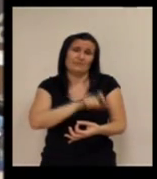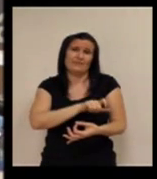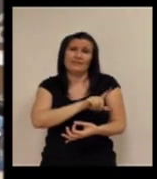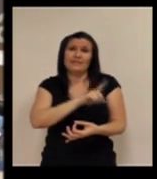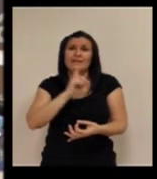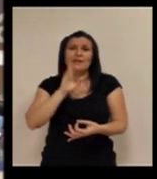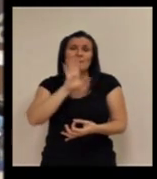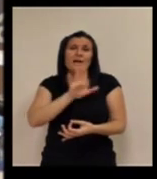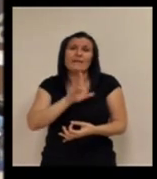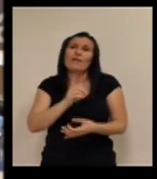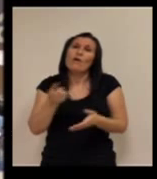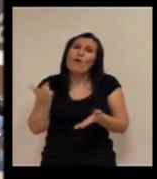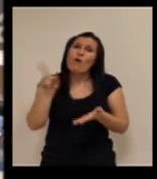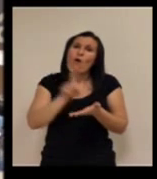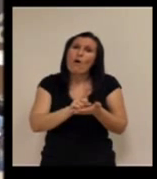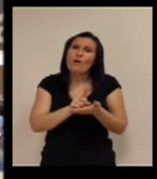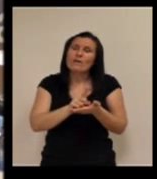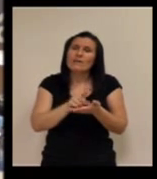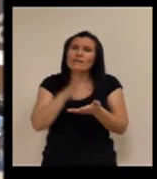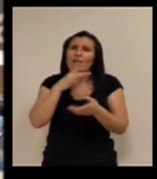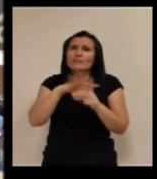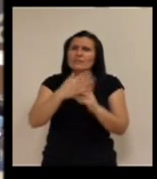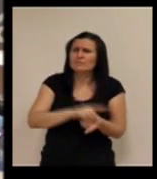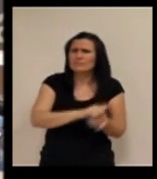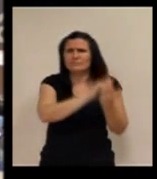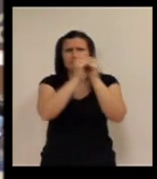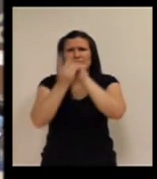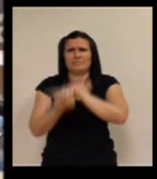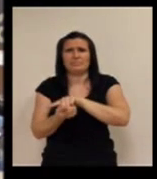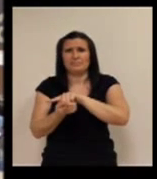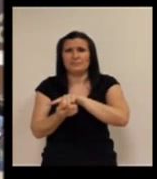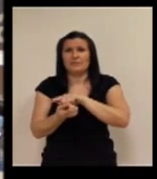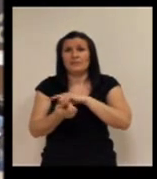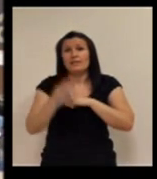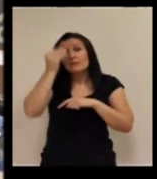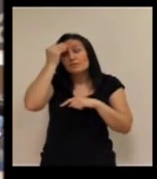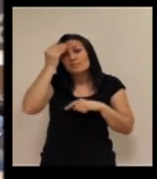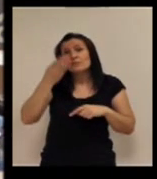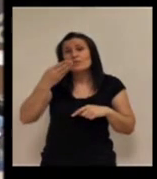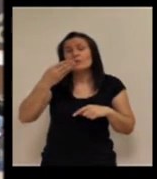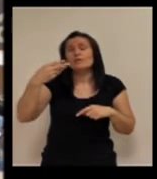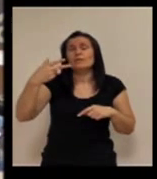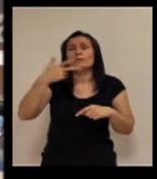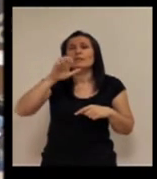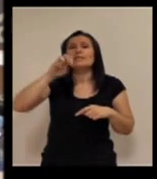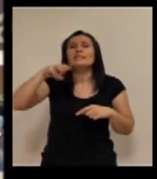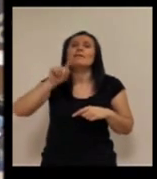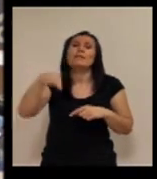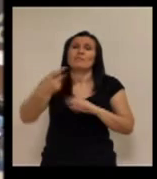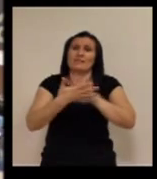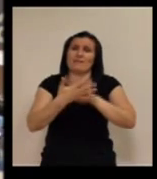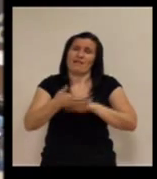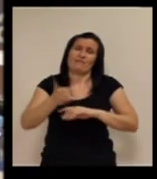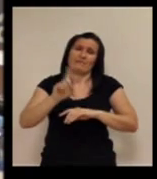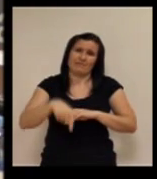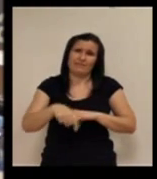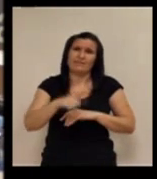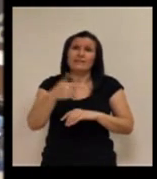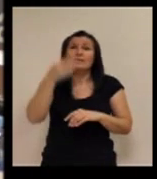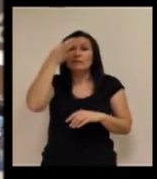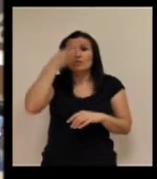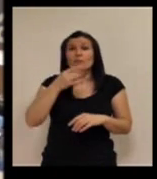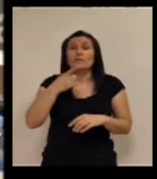estamos volviendo otra vez al extremo contrario, ¿no? Y yo creo que en eso Chema nos podrá decir, pero volvemos a una situación en la que